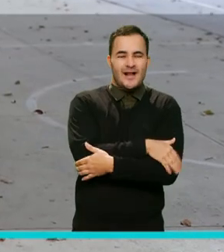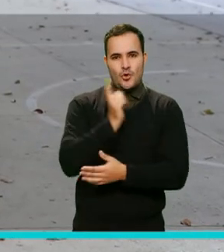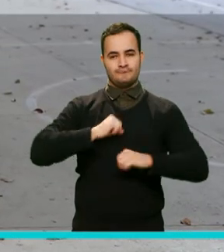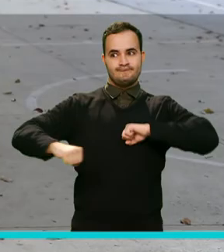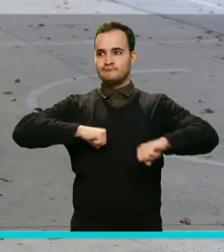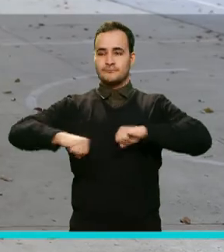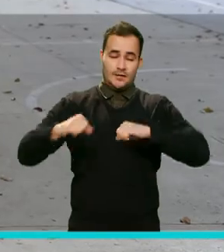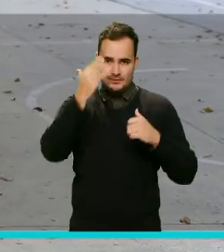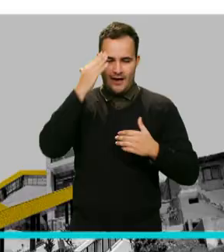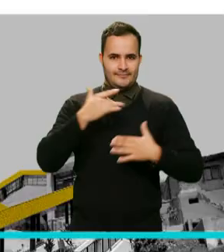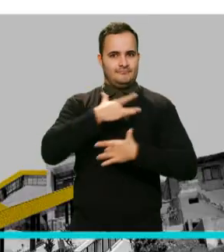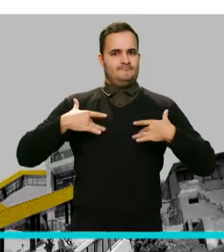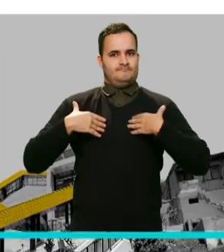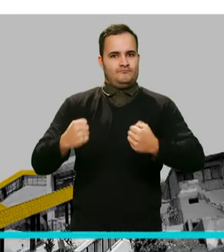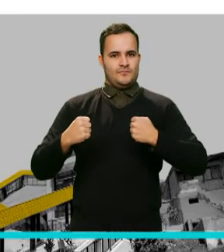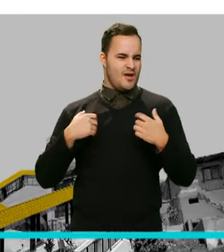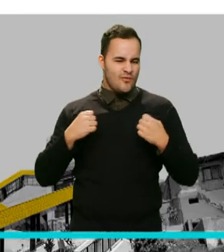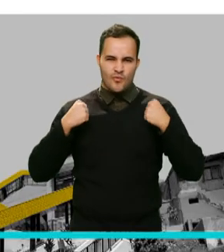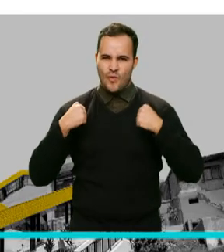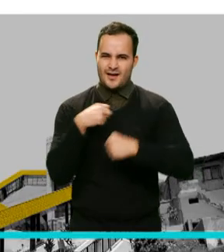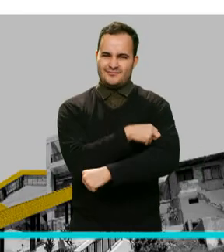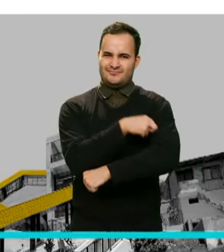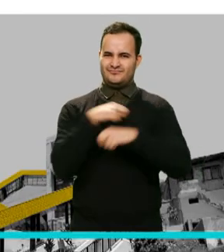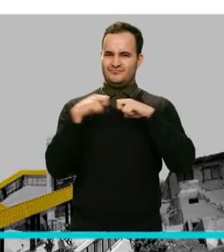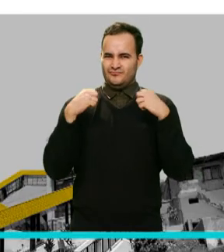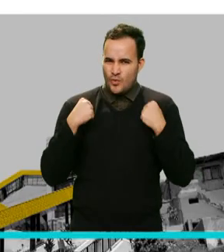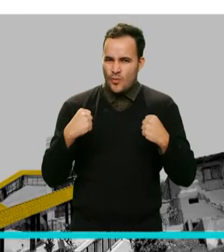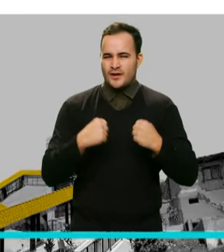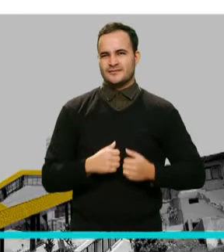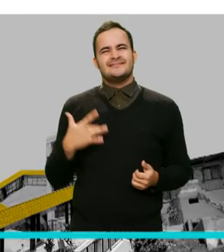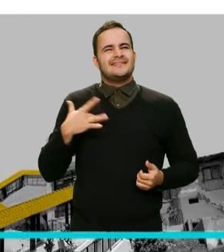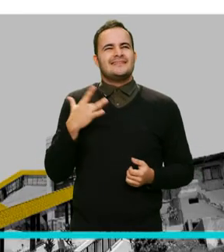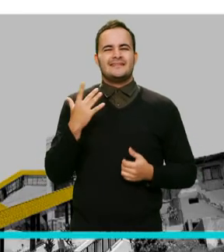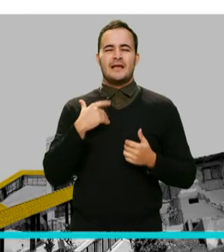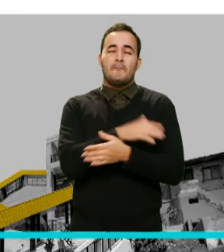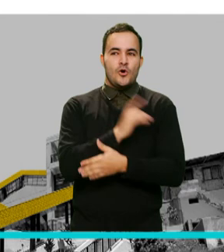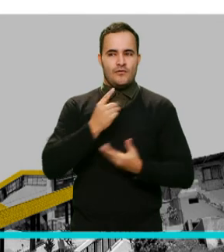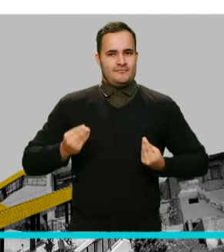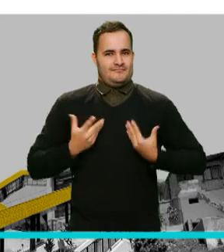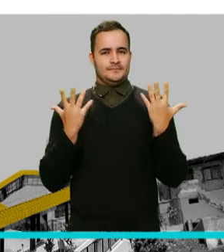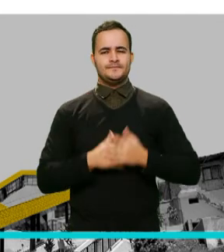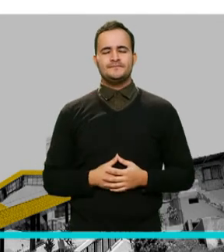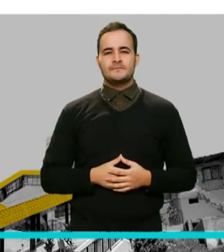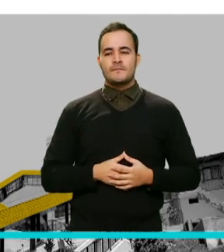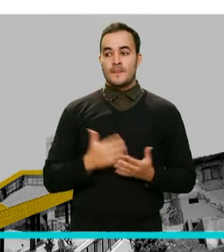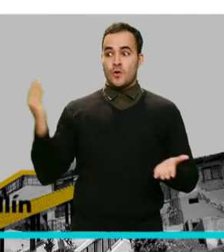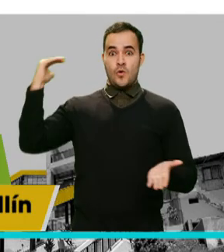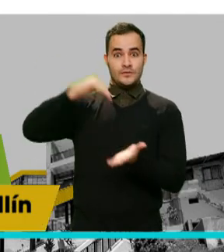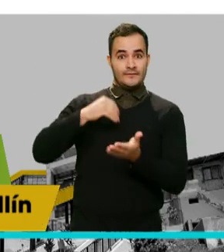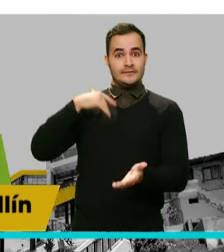da salud, me da vitalidad, me siento viva. El regreso ha sido